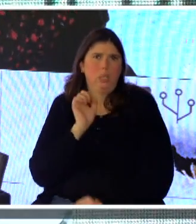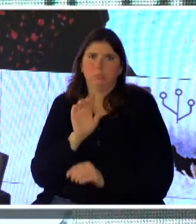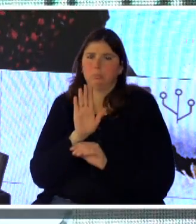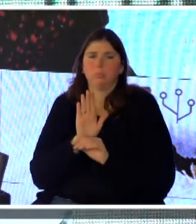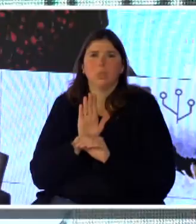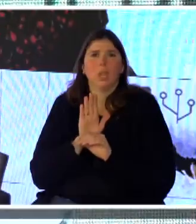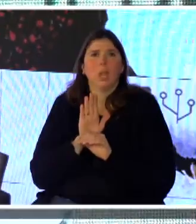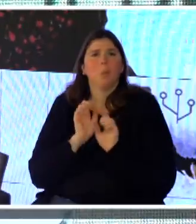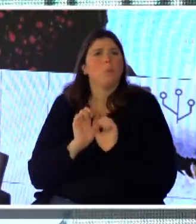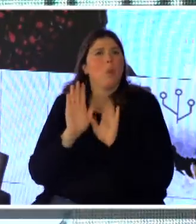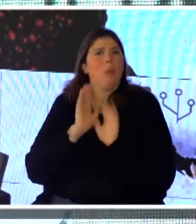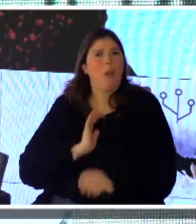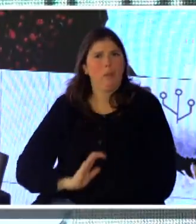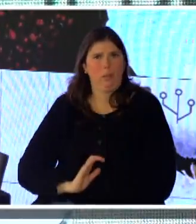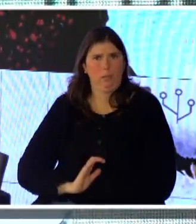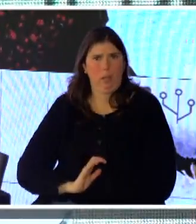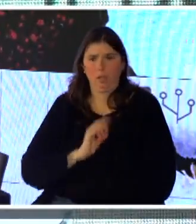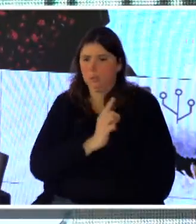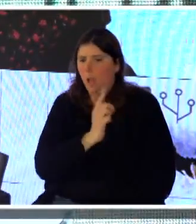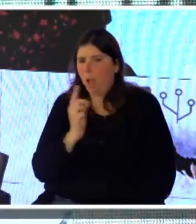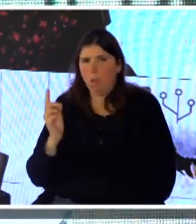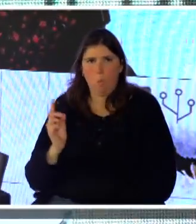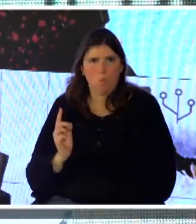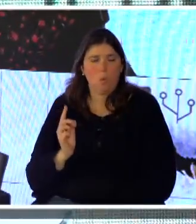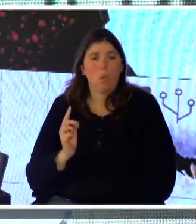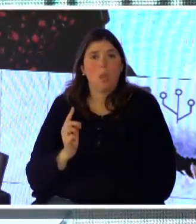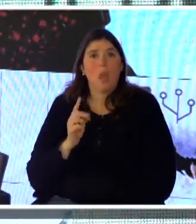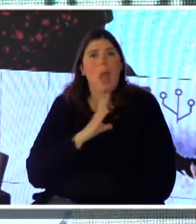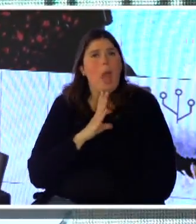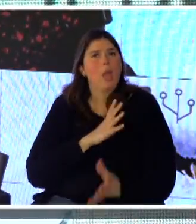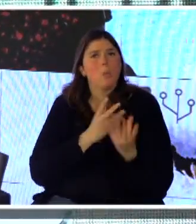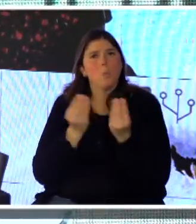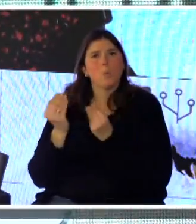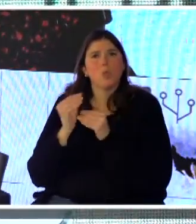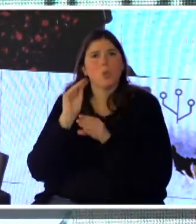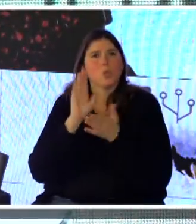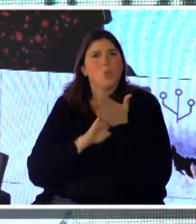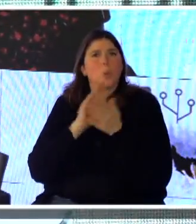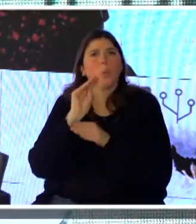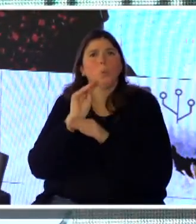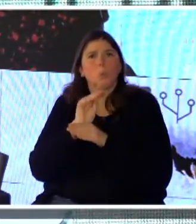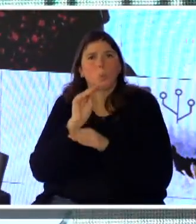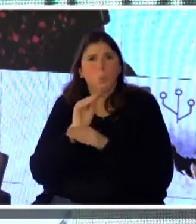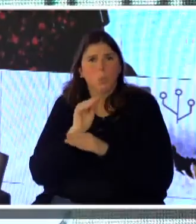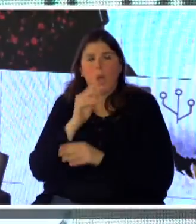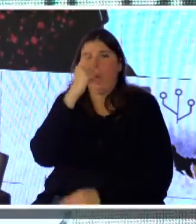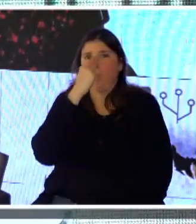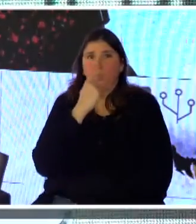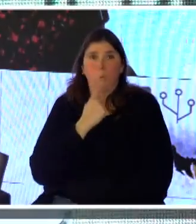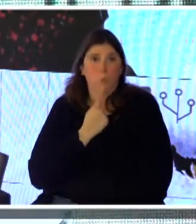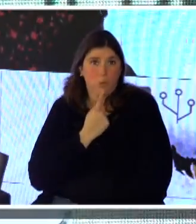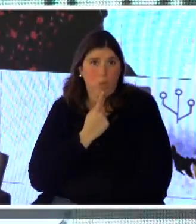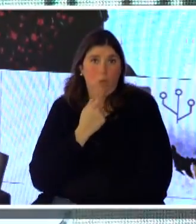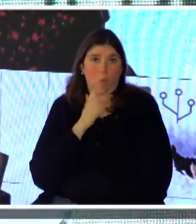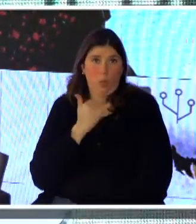propias características. Como ven, tenemos muchos sitios de cultura, hay muchos museos que están haciendo presencia mediante los